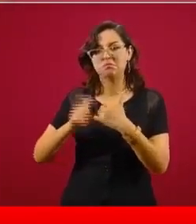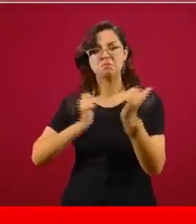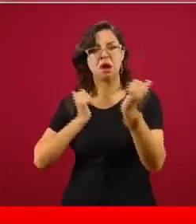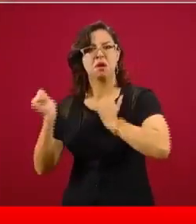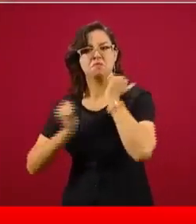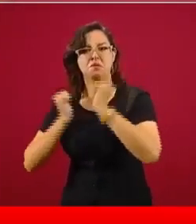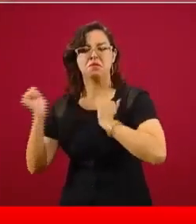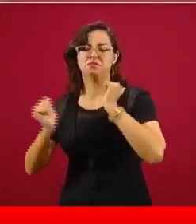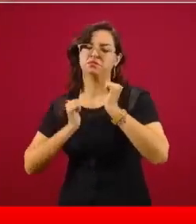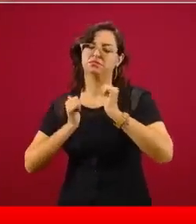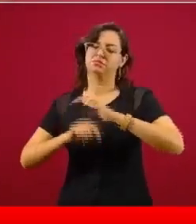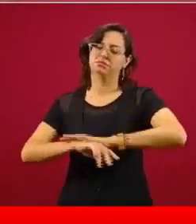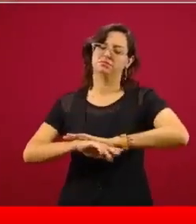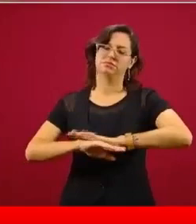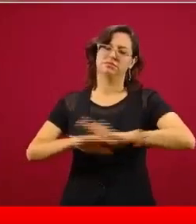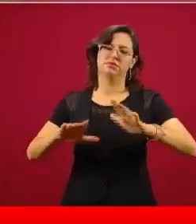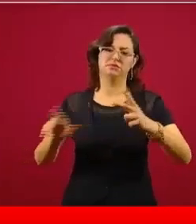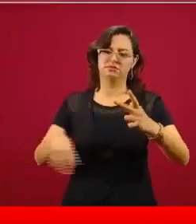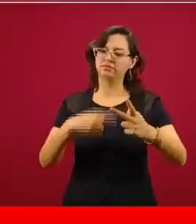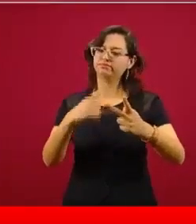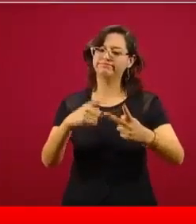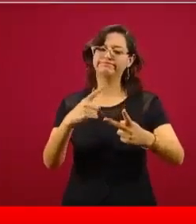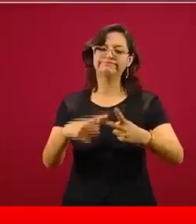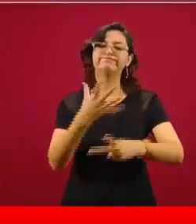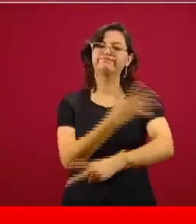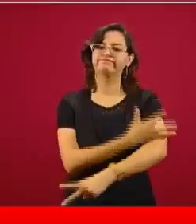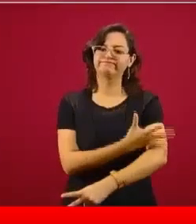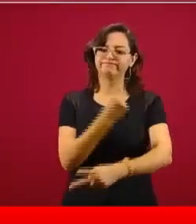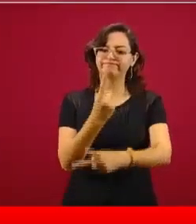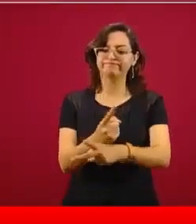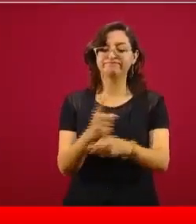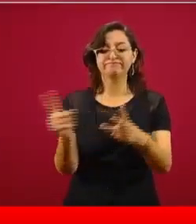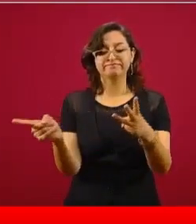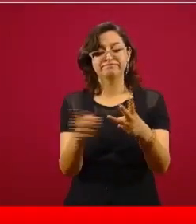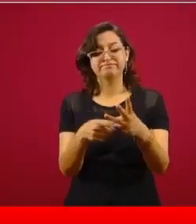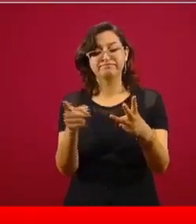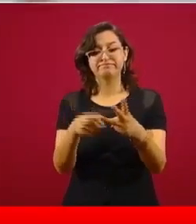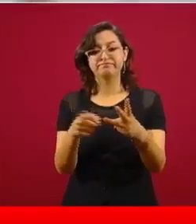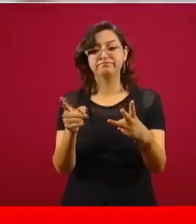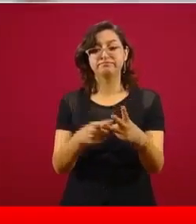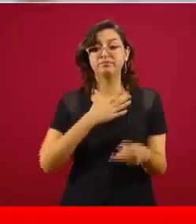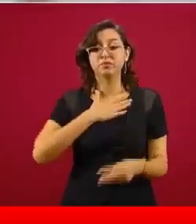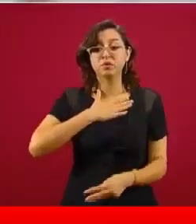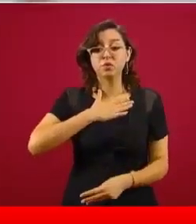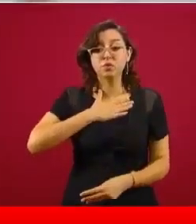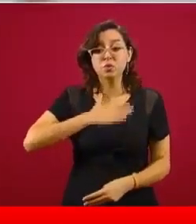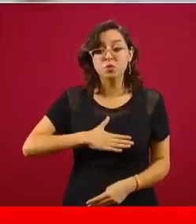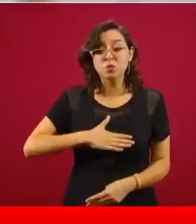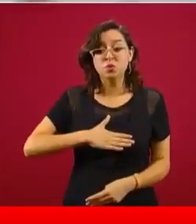honestidad. Y lo tercero, que es muy importante, justicia.